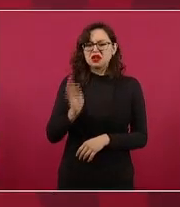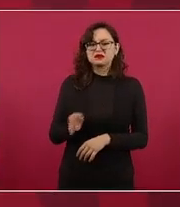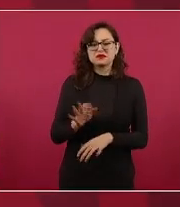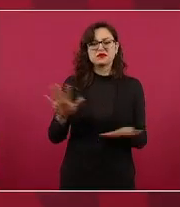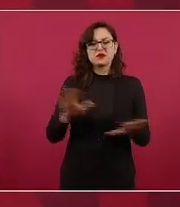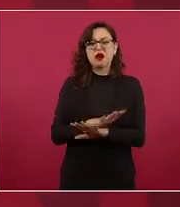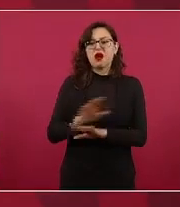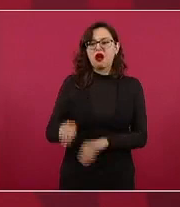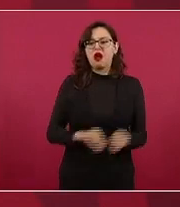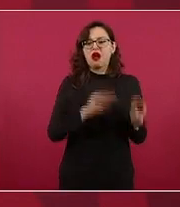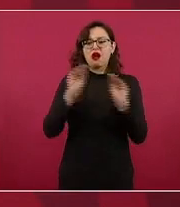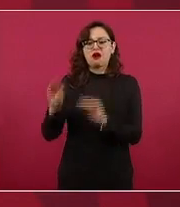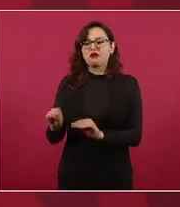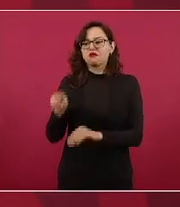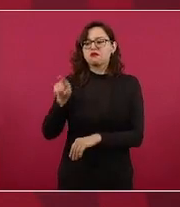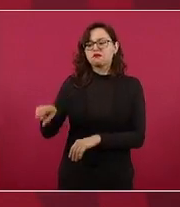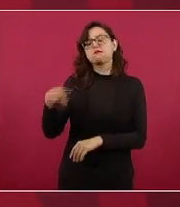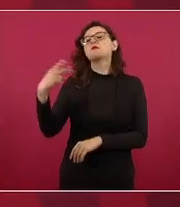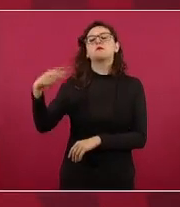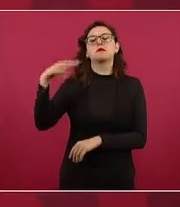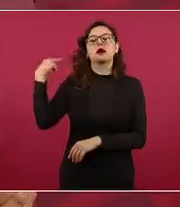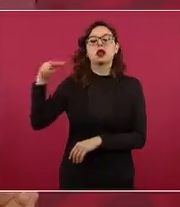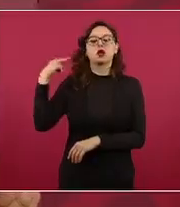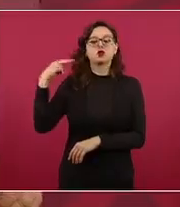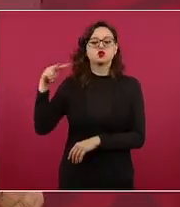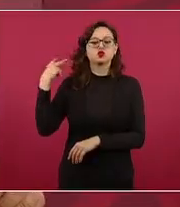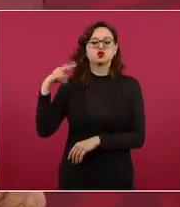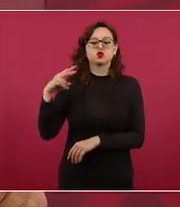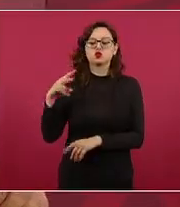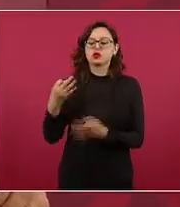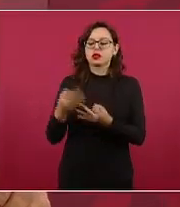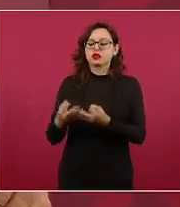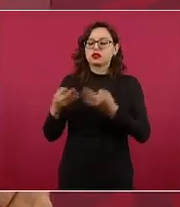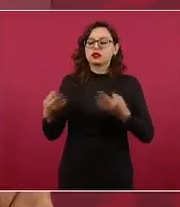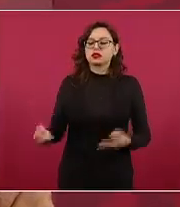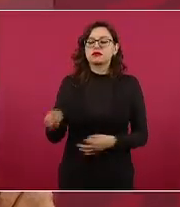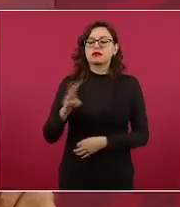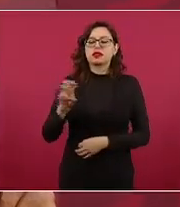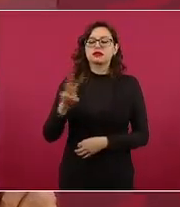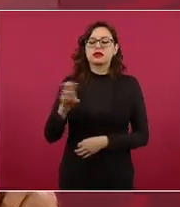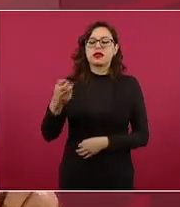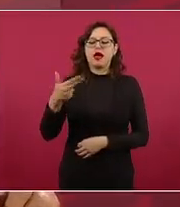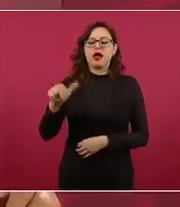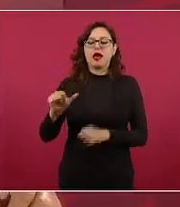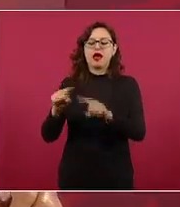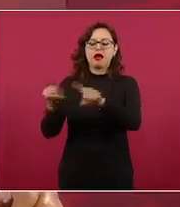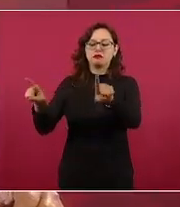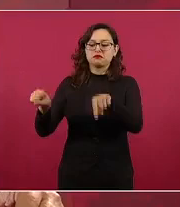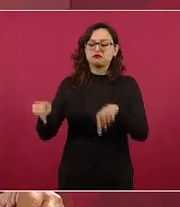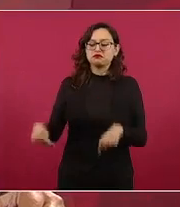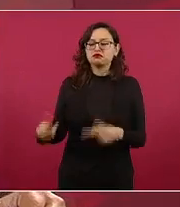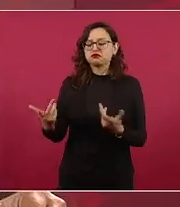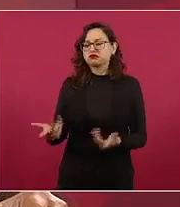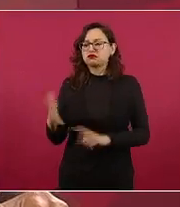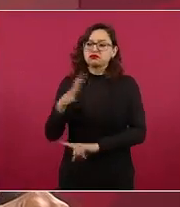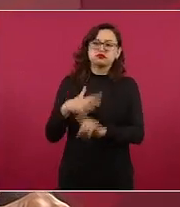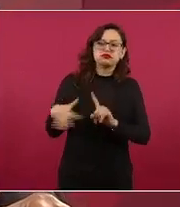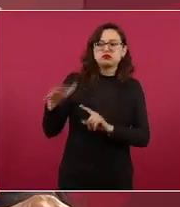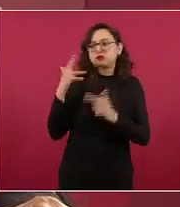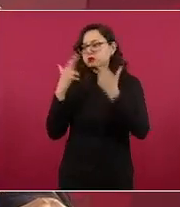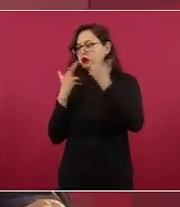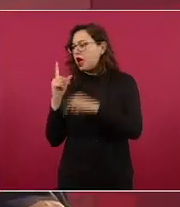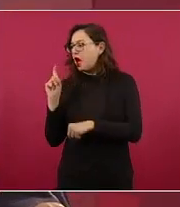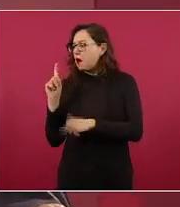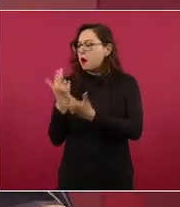compraron un terreno de 300 hectáreas se hicieron los estudios hay agua suficiente no